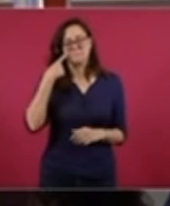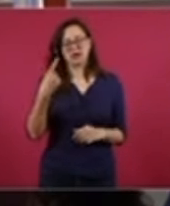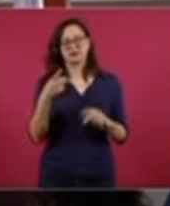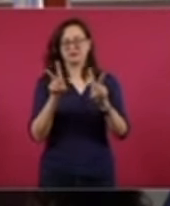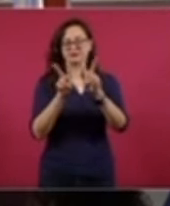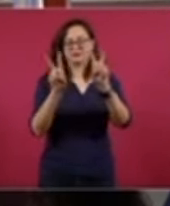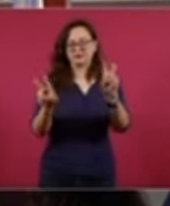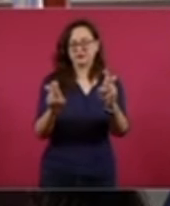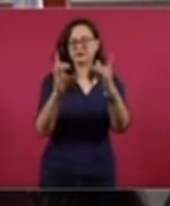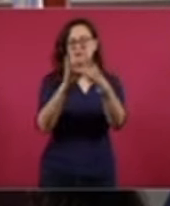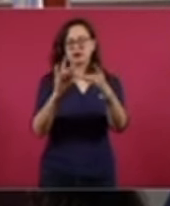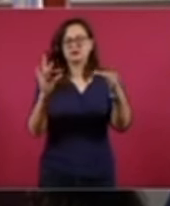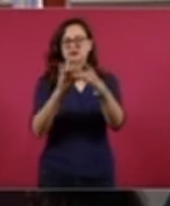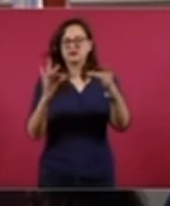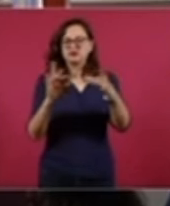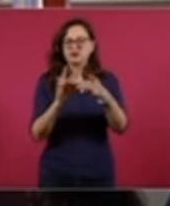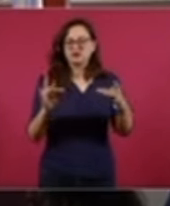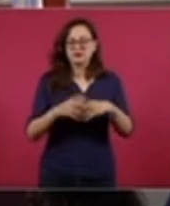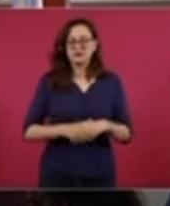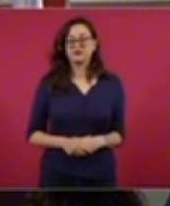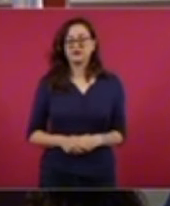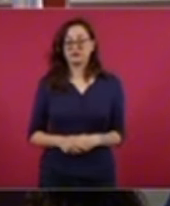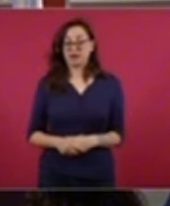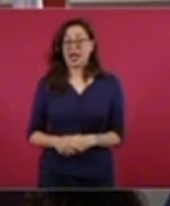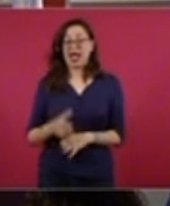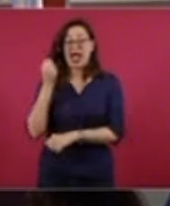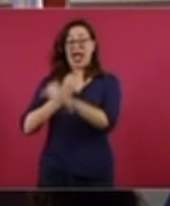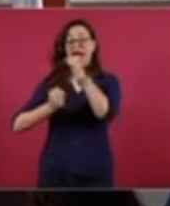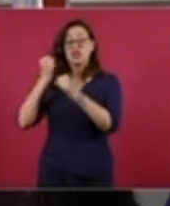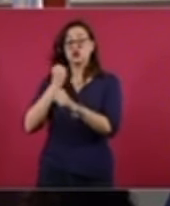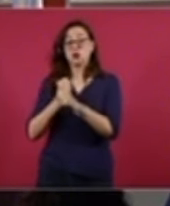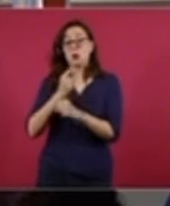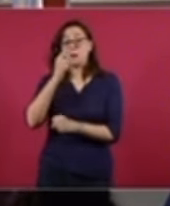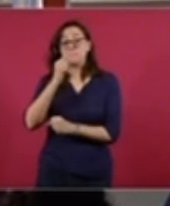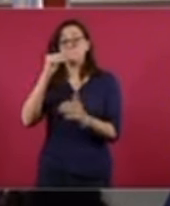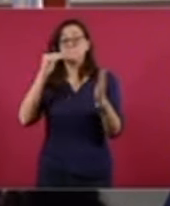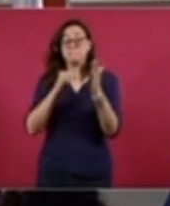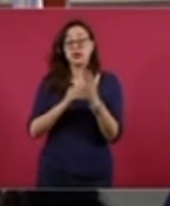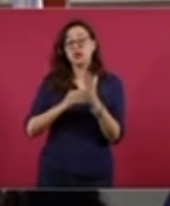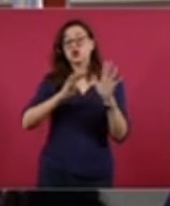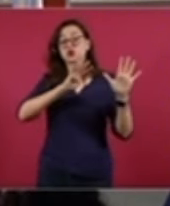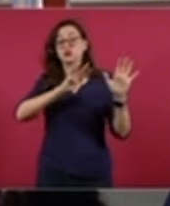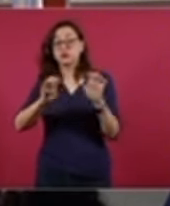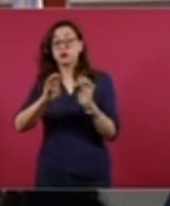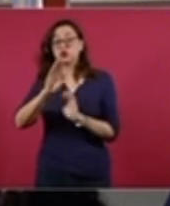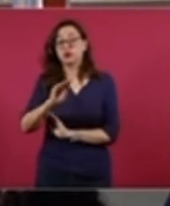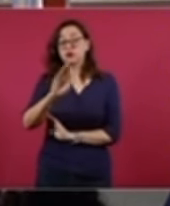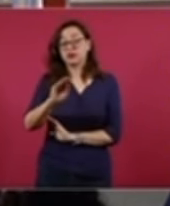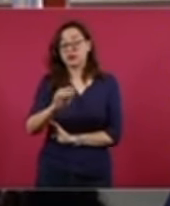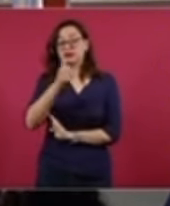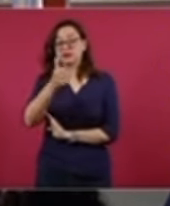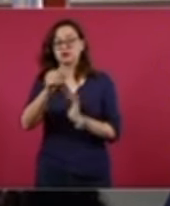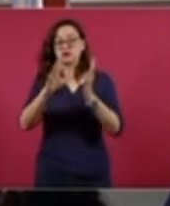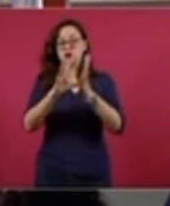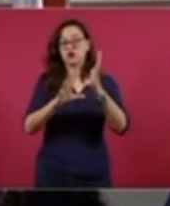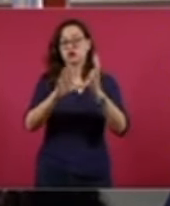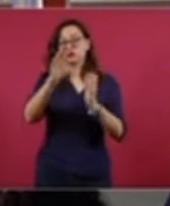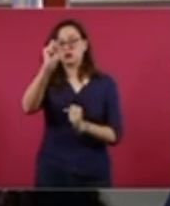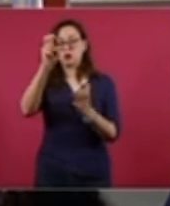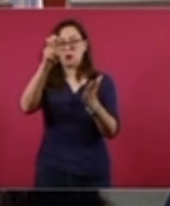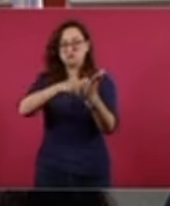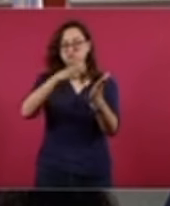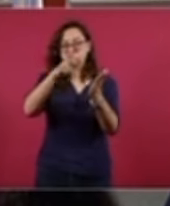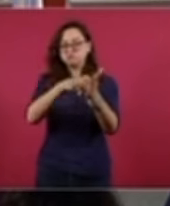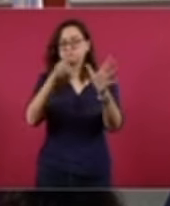Primero que nada, conocer que en 1996 hubo una reforma constitucional, se modificó la